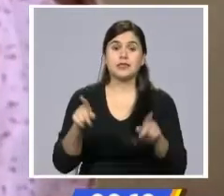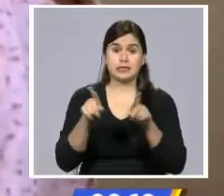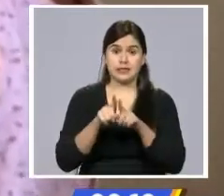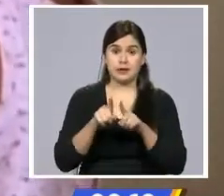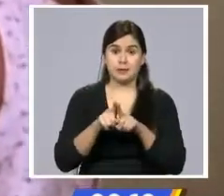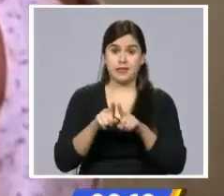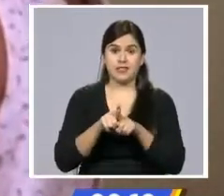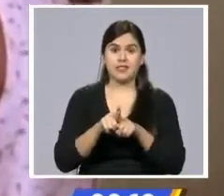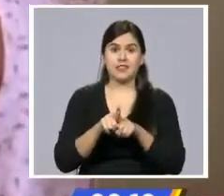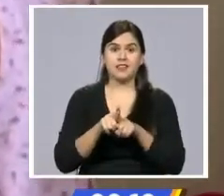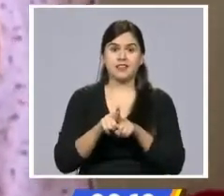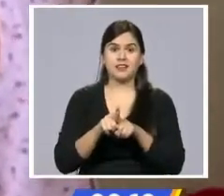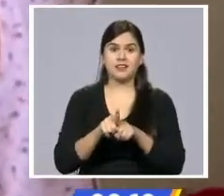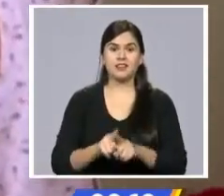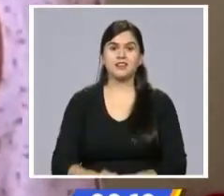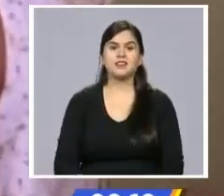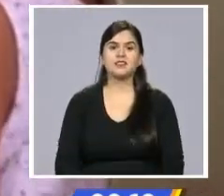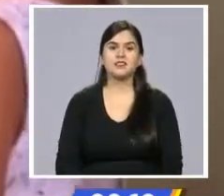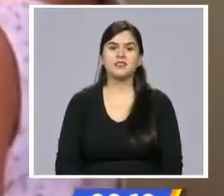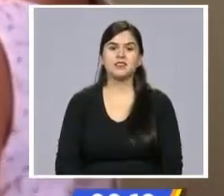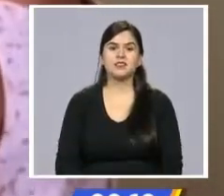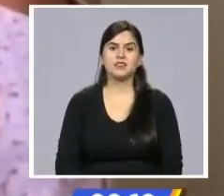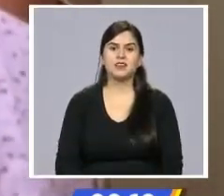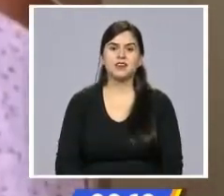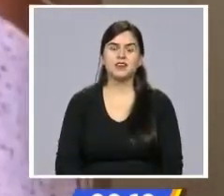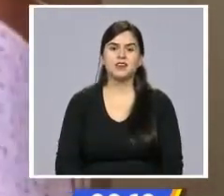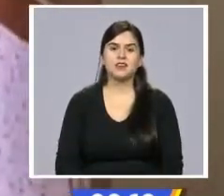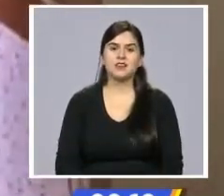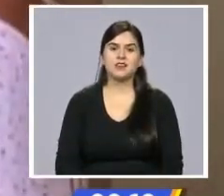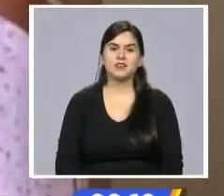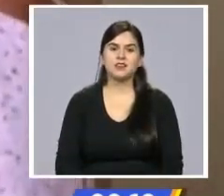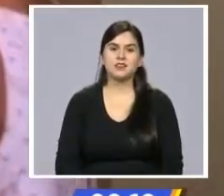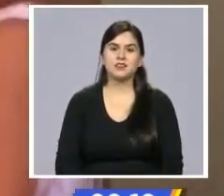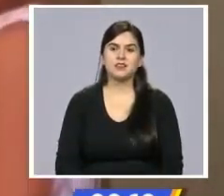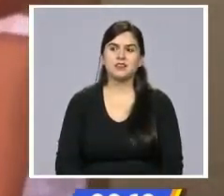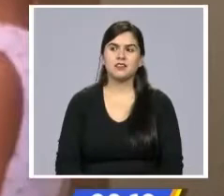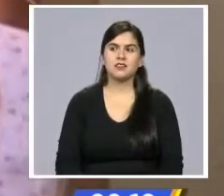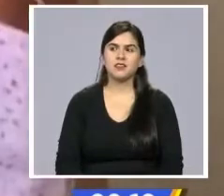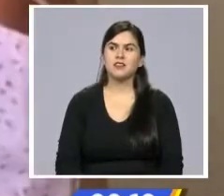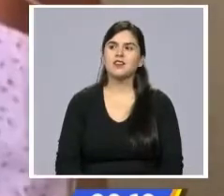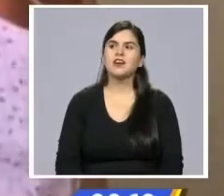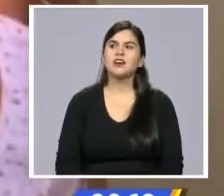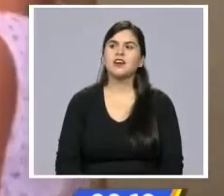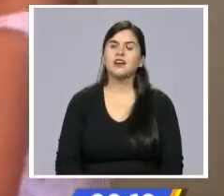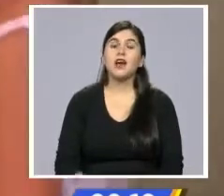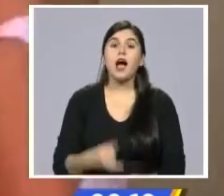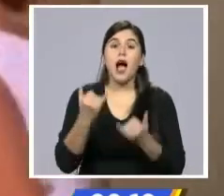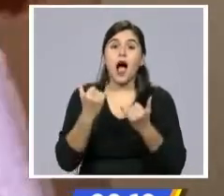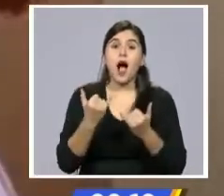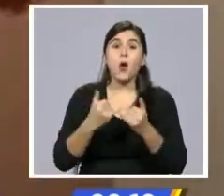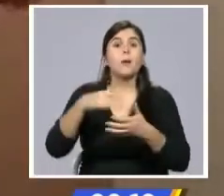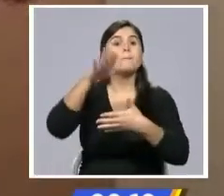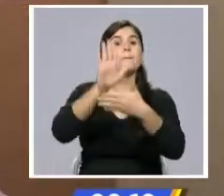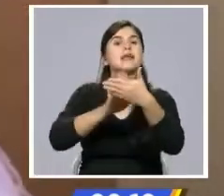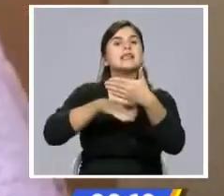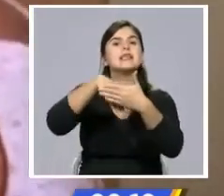Y a uno, lo big dance.